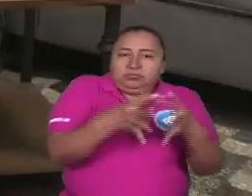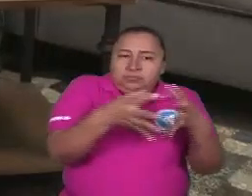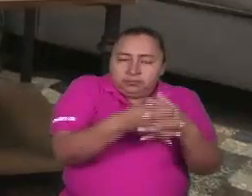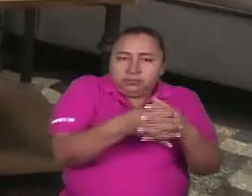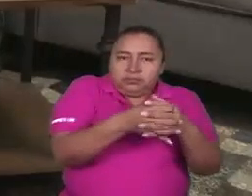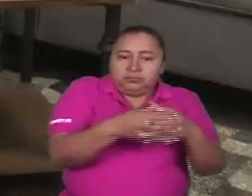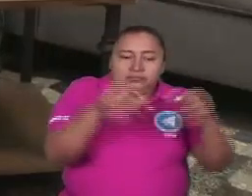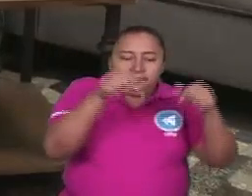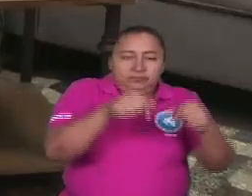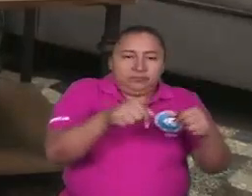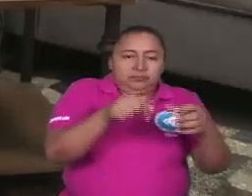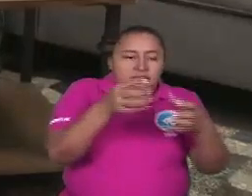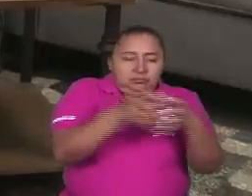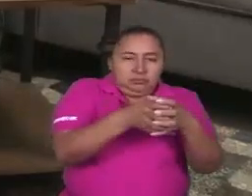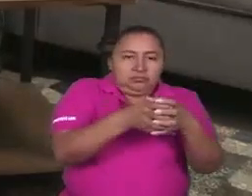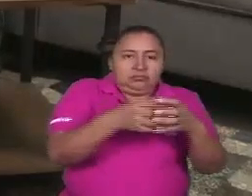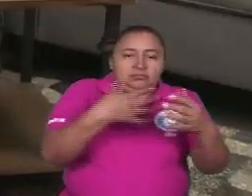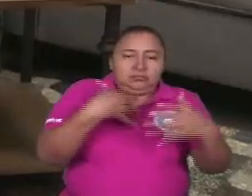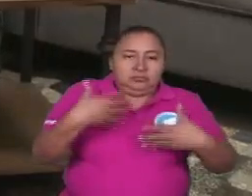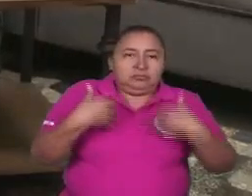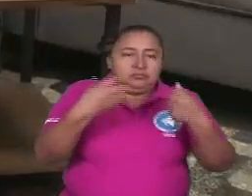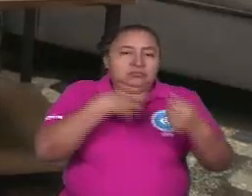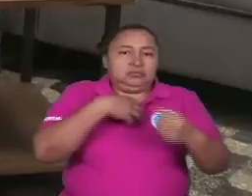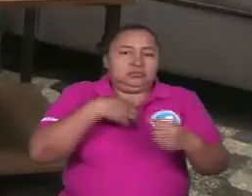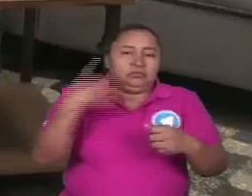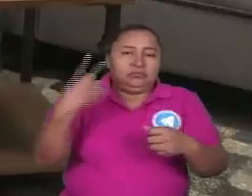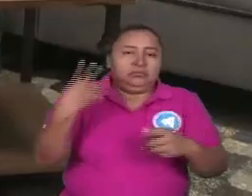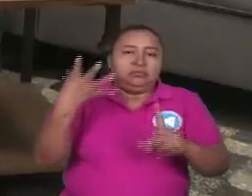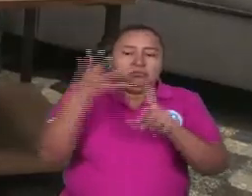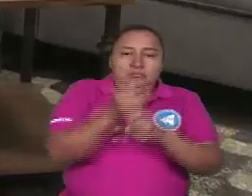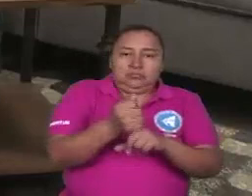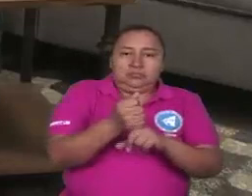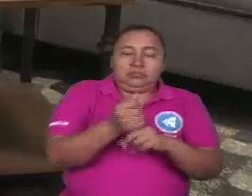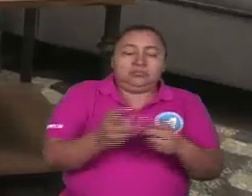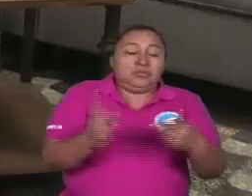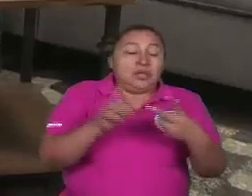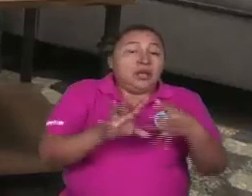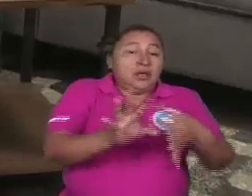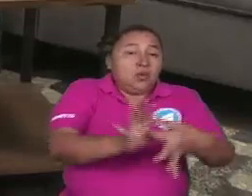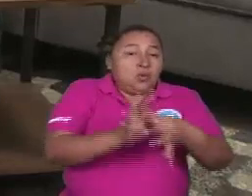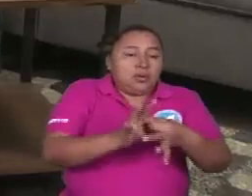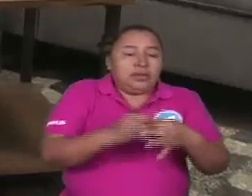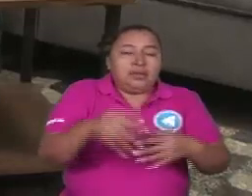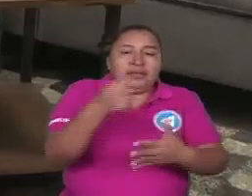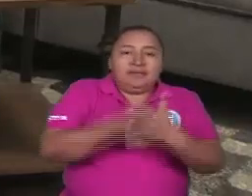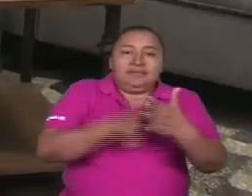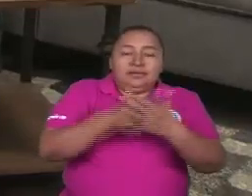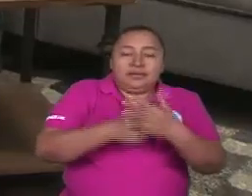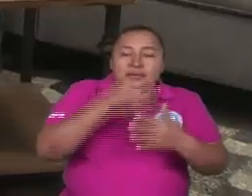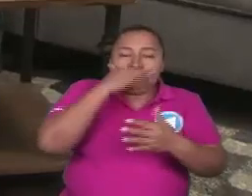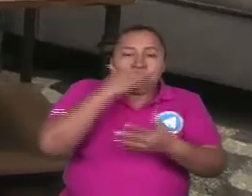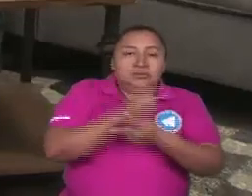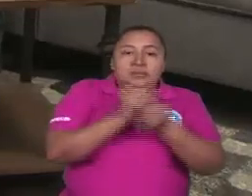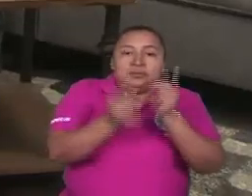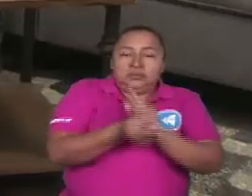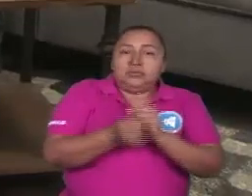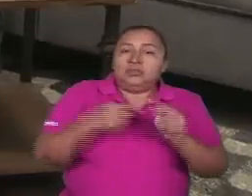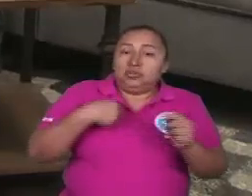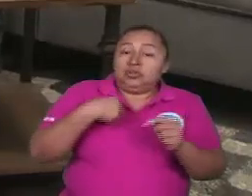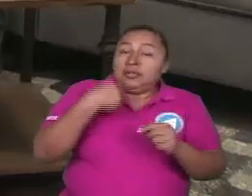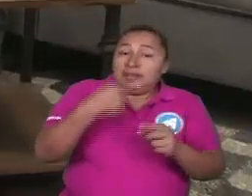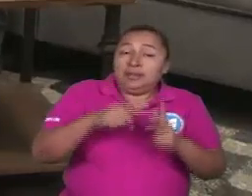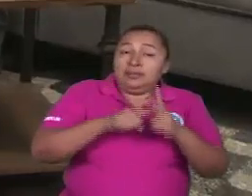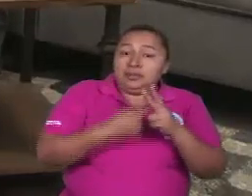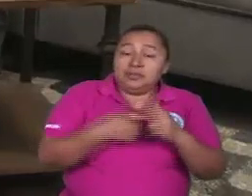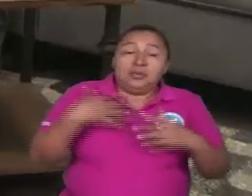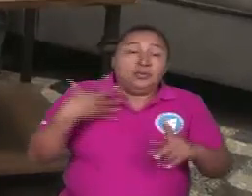de nuestras reivindicaciones y nuestras conquistas y la unidad alrededor de la defensa de la revolución desde el comienzo te dije que la principal